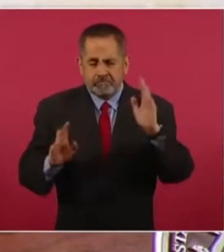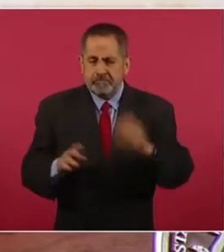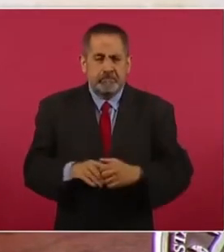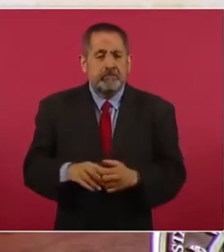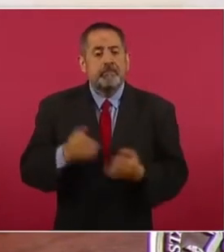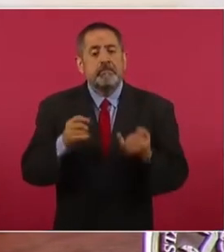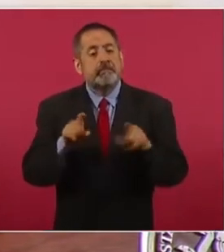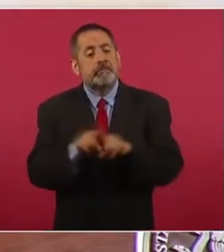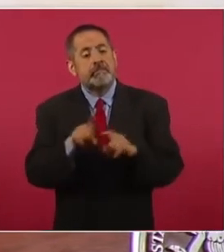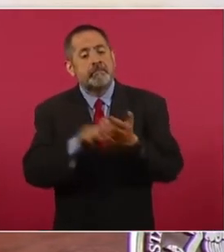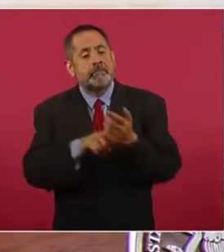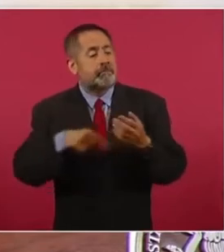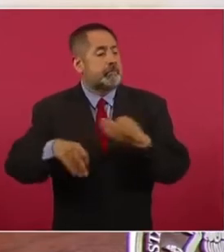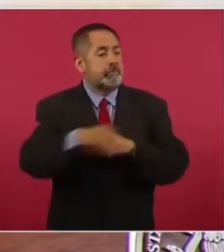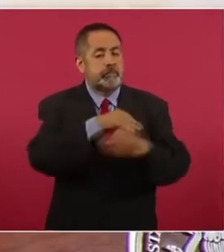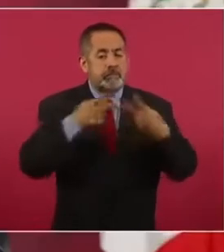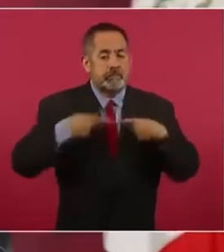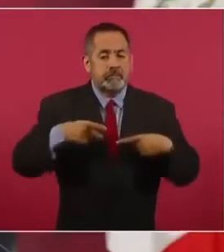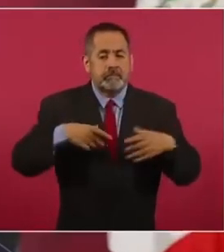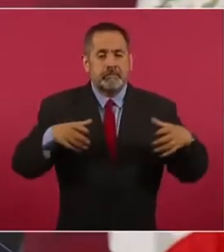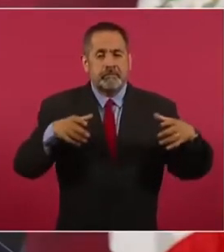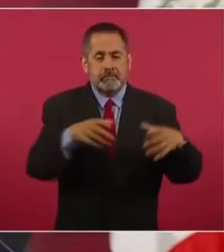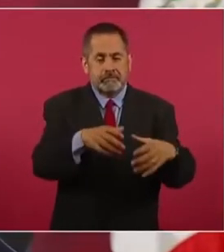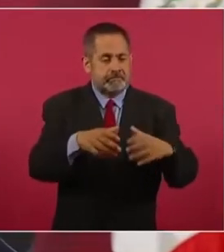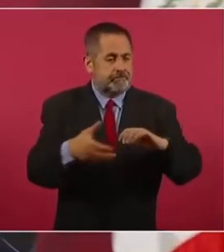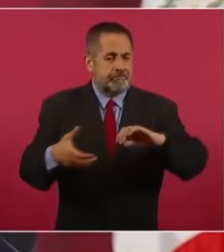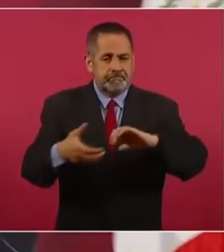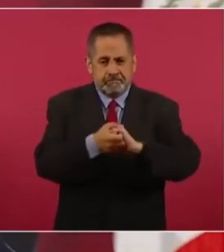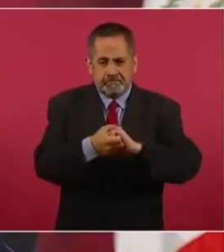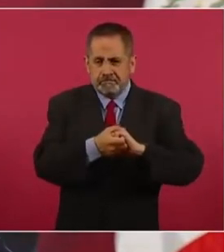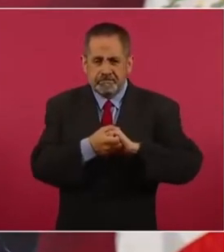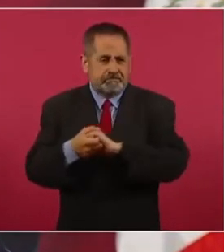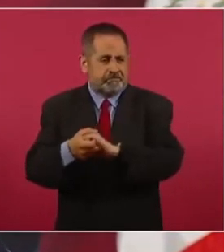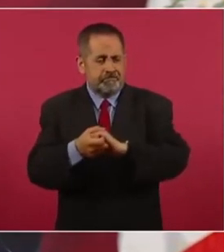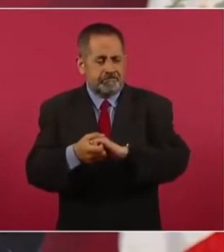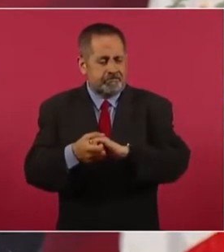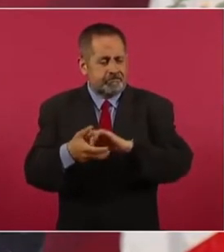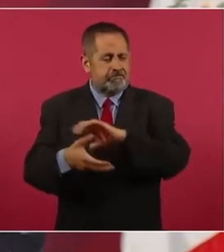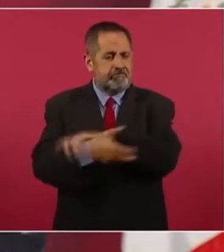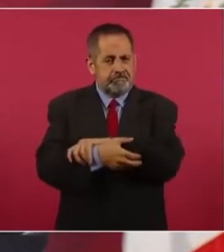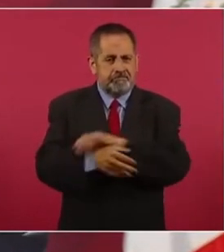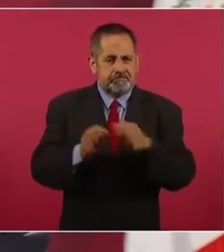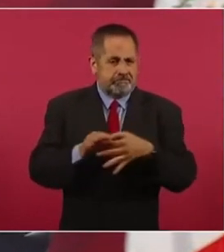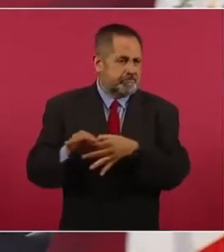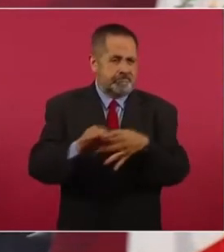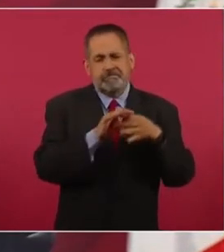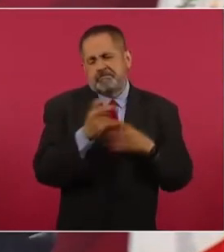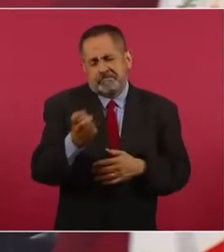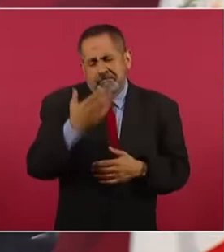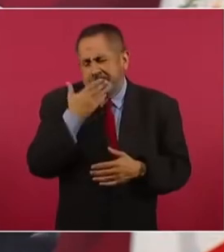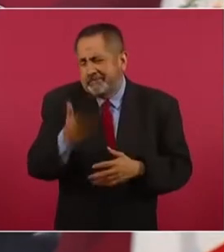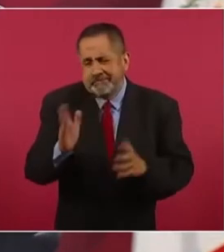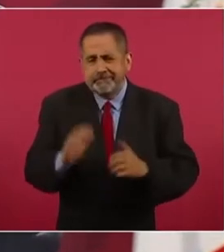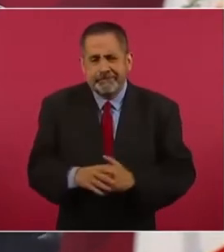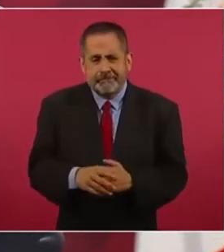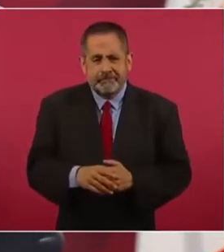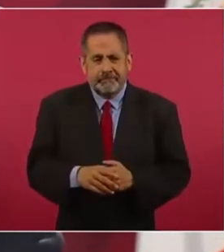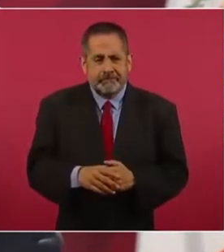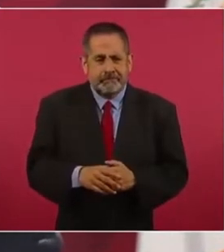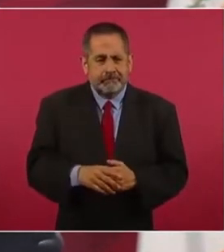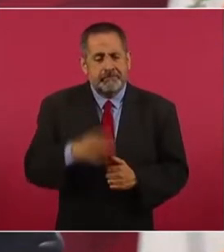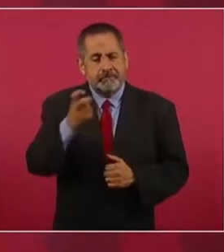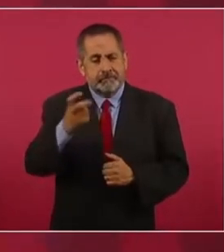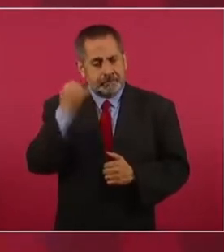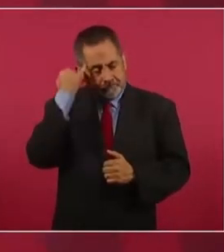partidarios de la solidaridad, la fraternidad. Por algo se